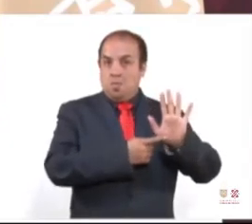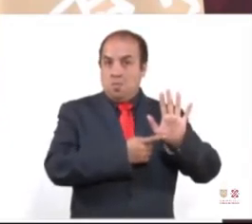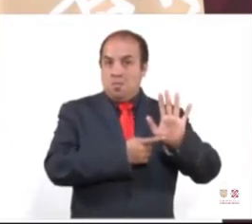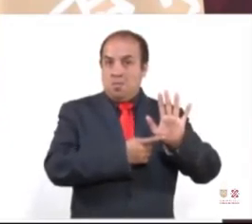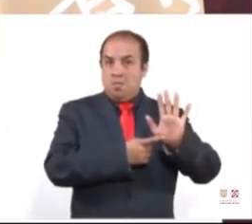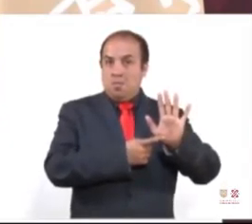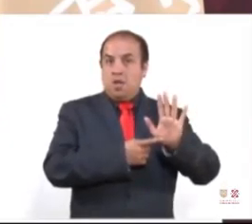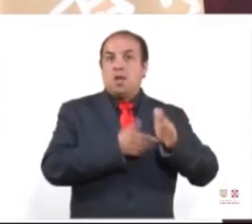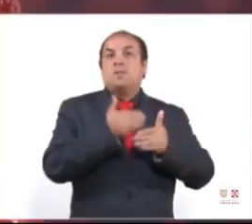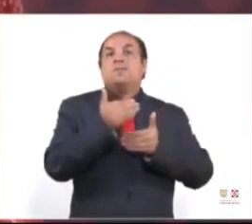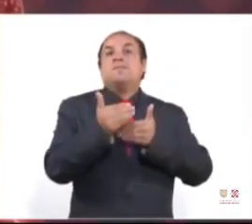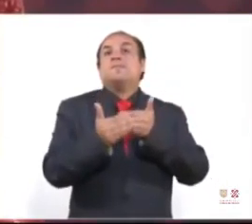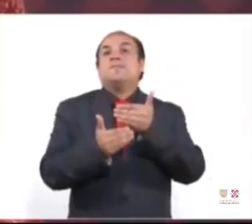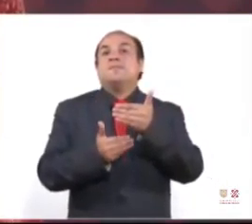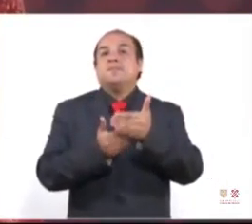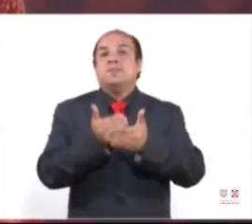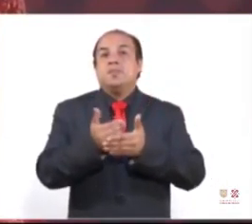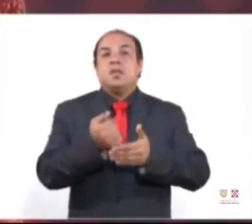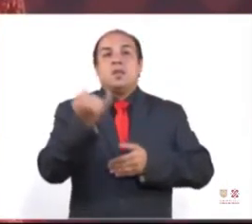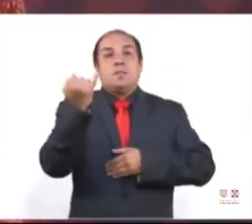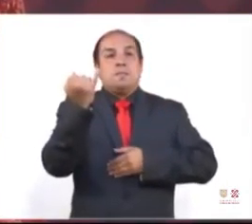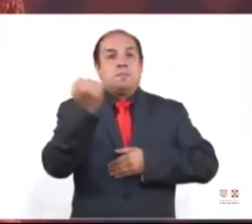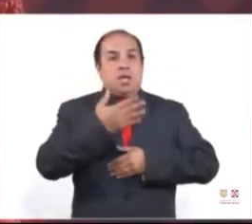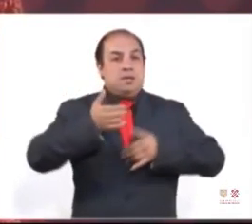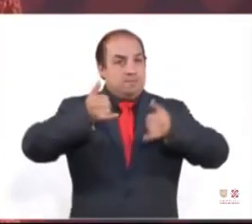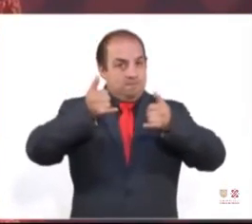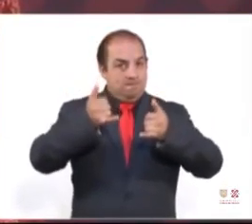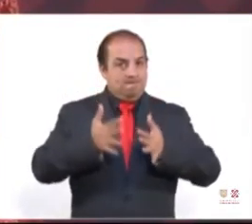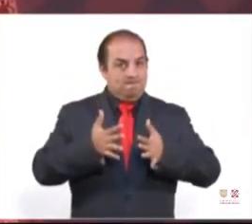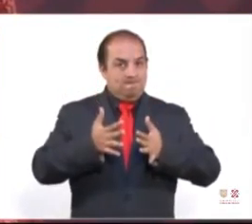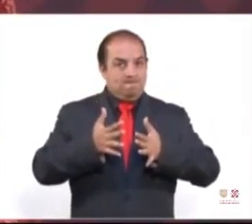con imágenes fuertes.